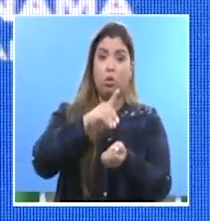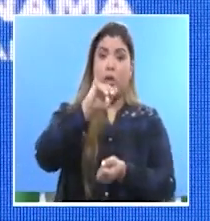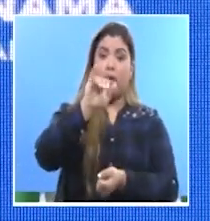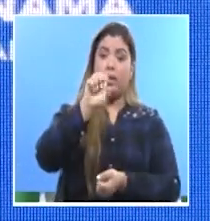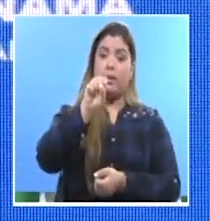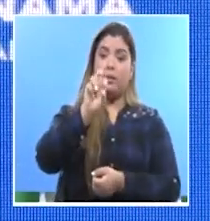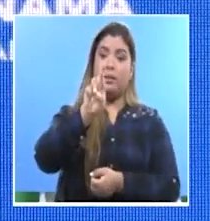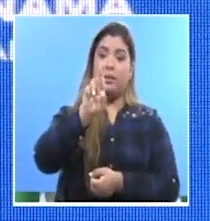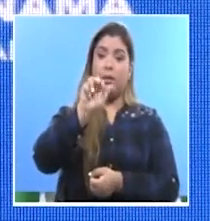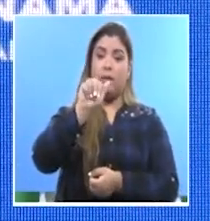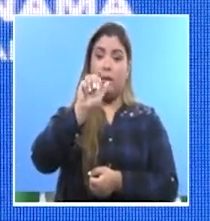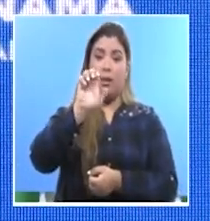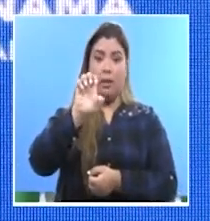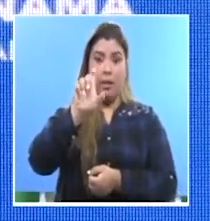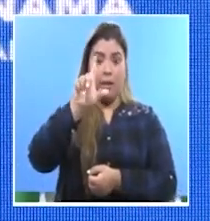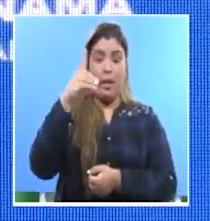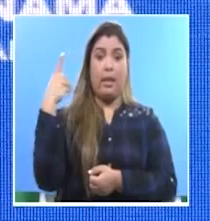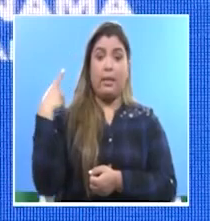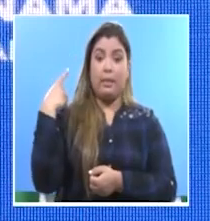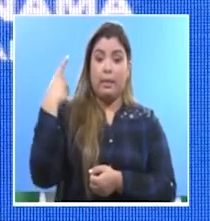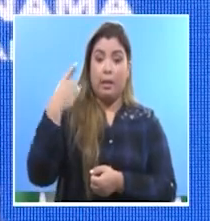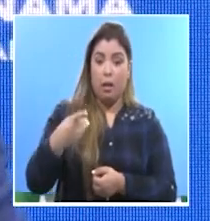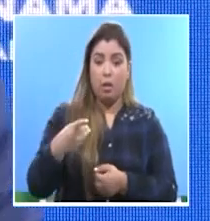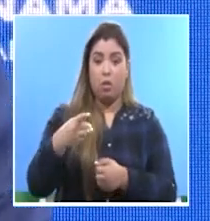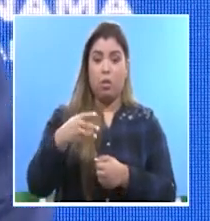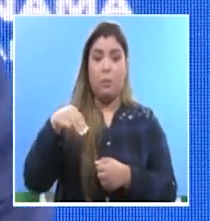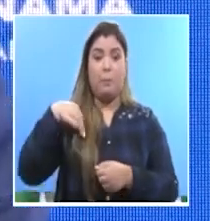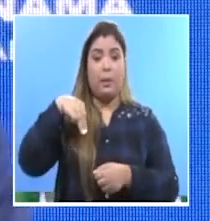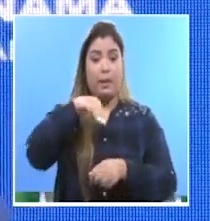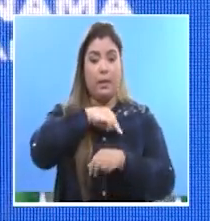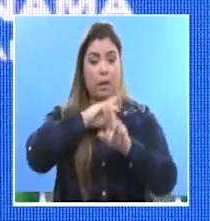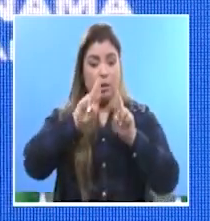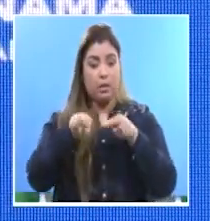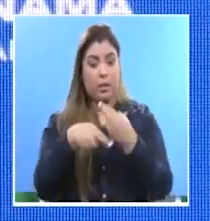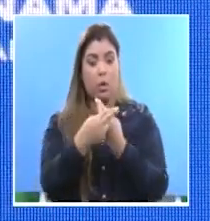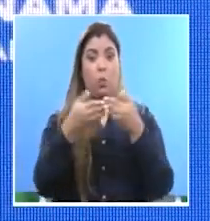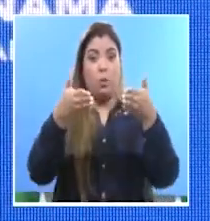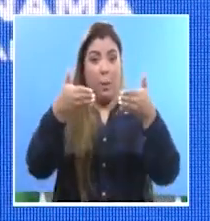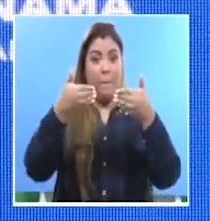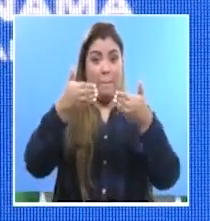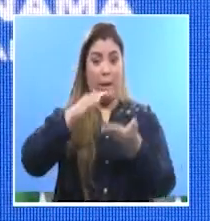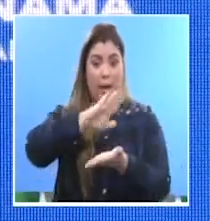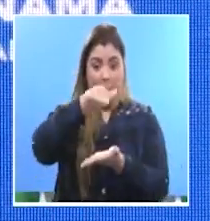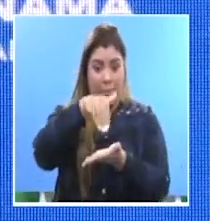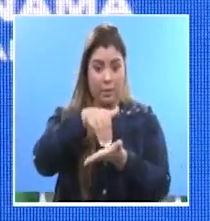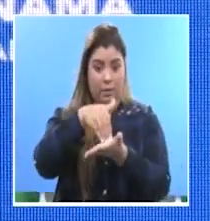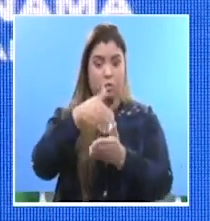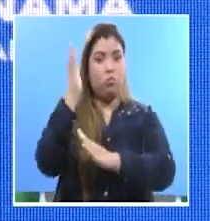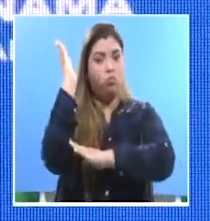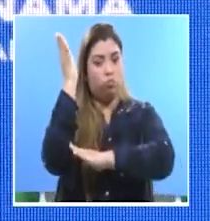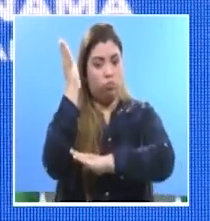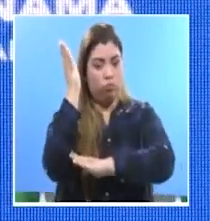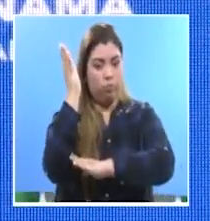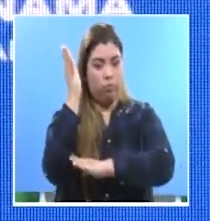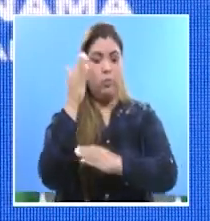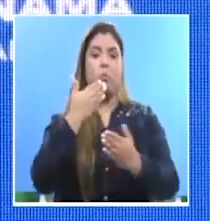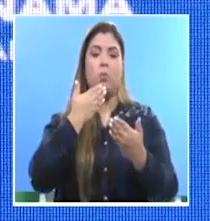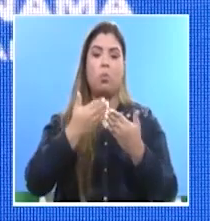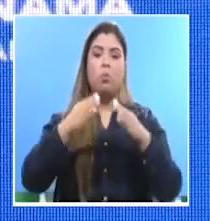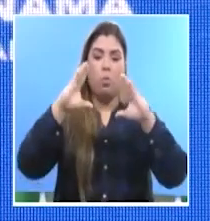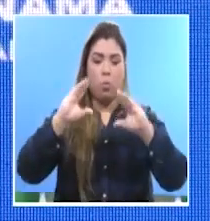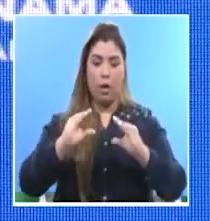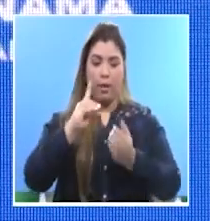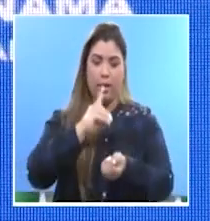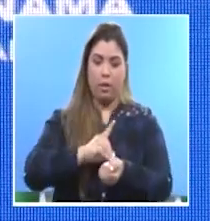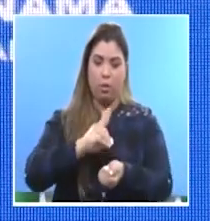Sedeño, director regional del Ministerio de Salud en el área metropolitana, nos tiene el informe epidemiológico. Buenas tardes,